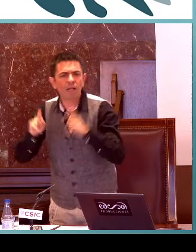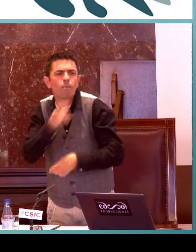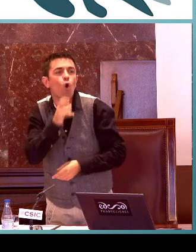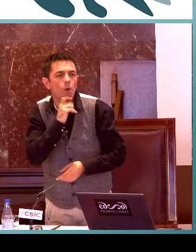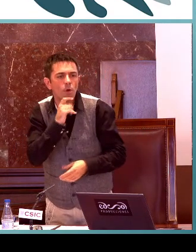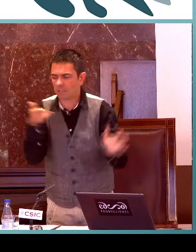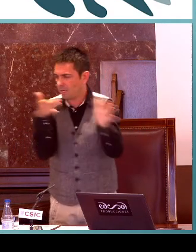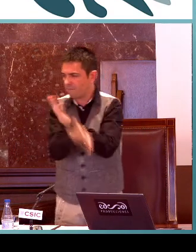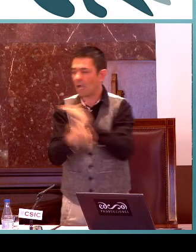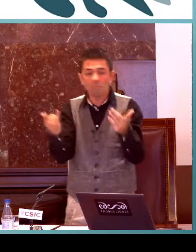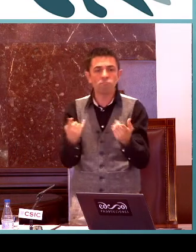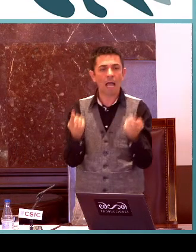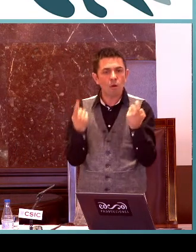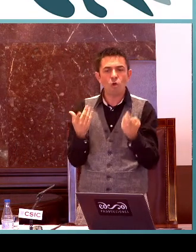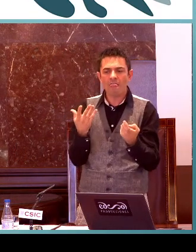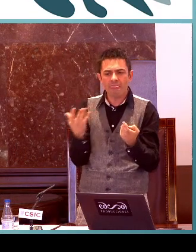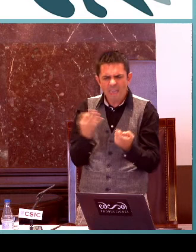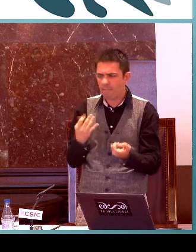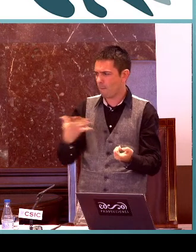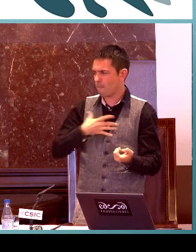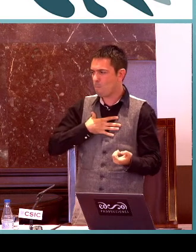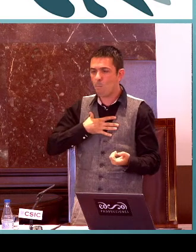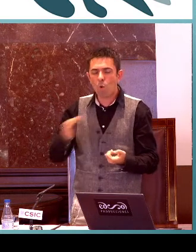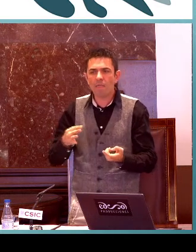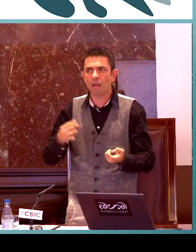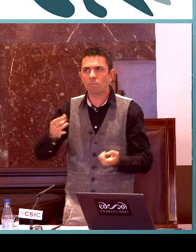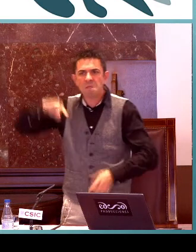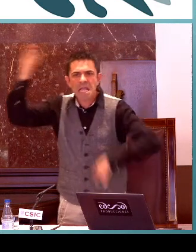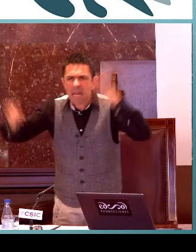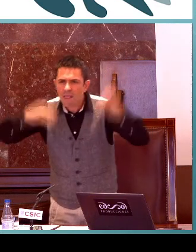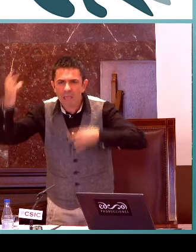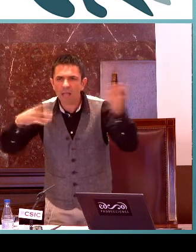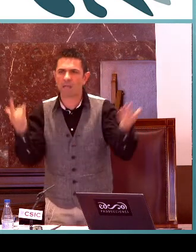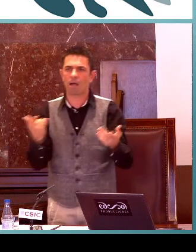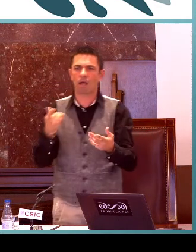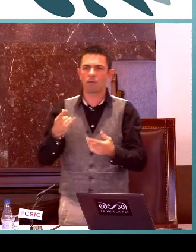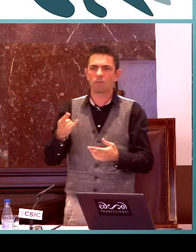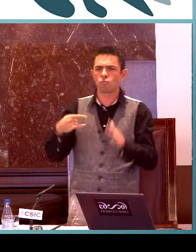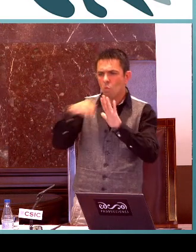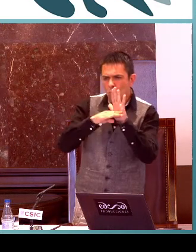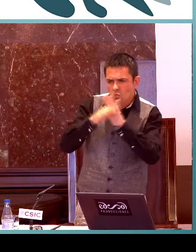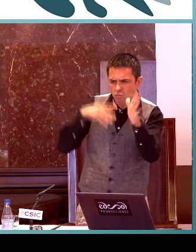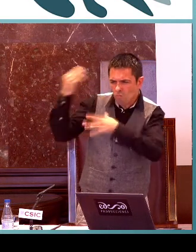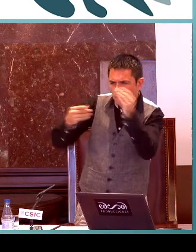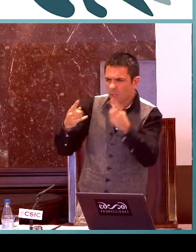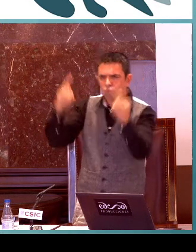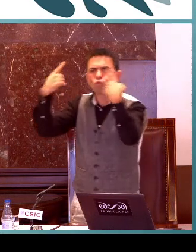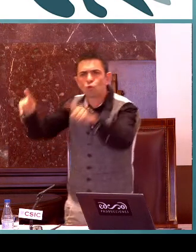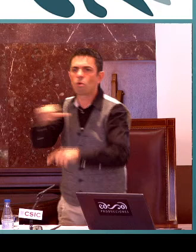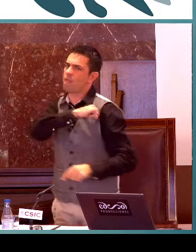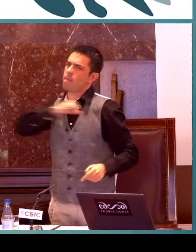mundo empresarial y cómo se adapta esto al mundo educativo. Debe y poder